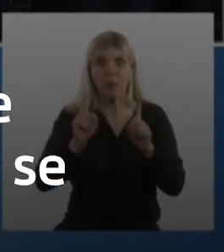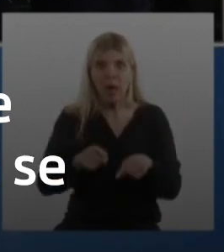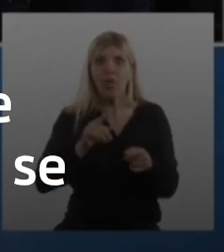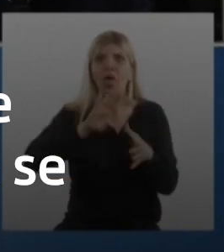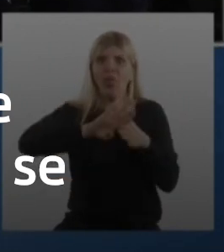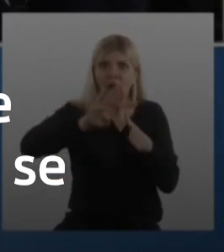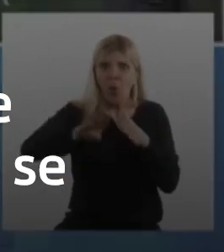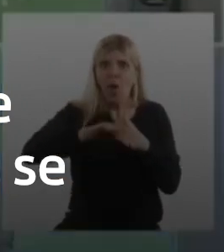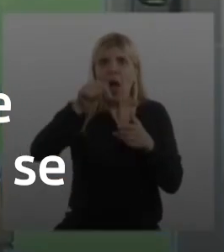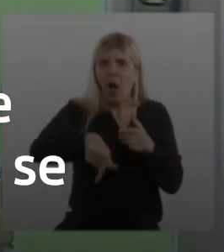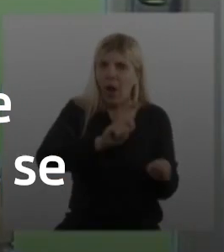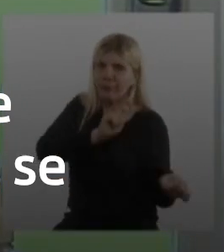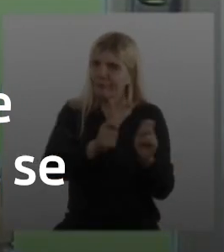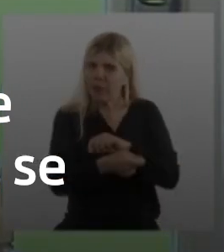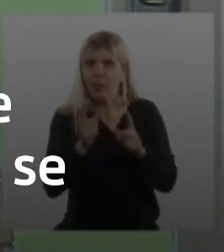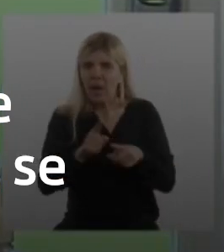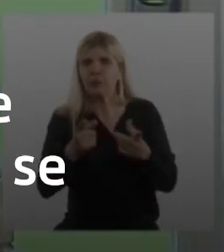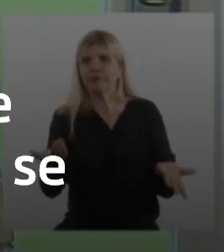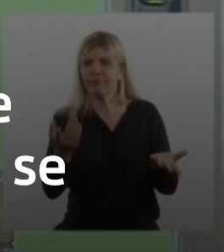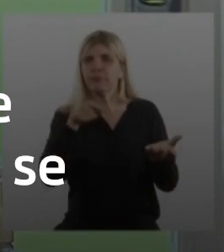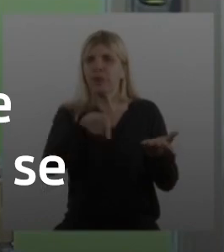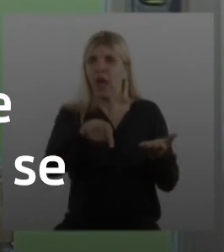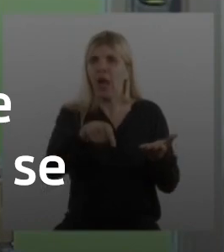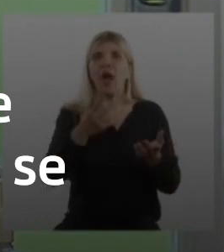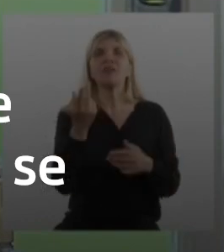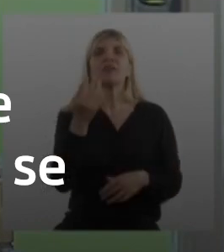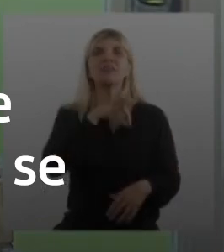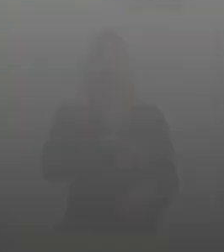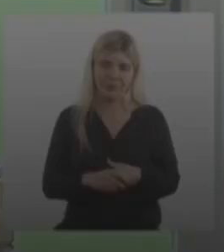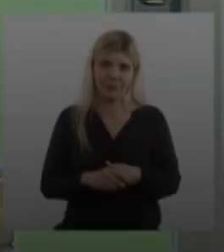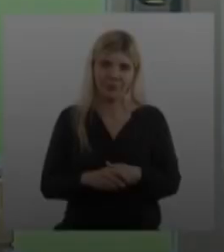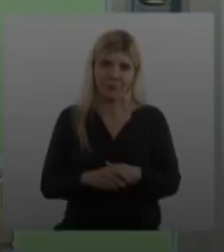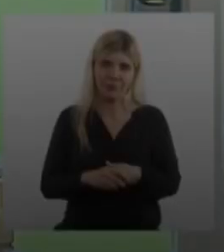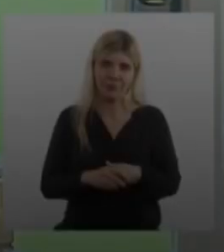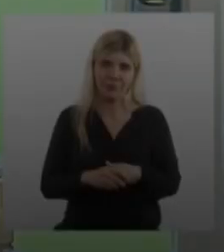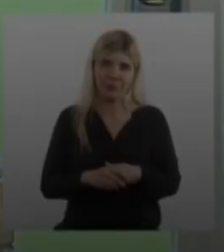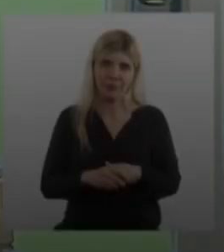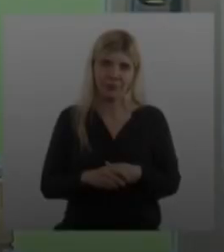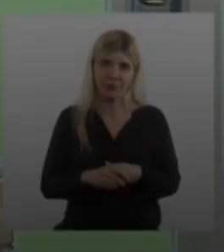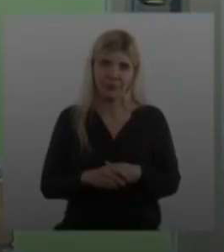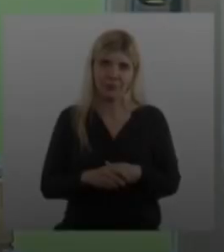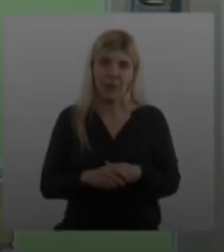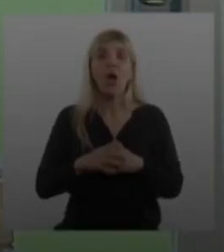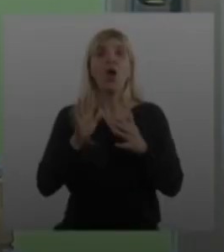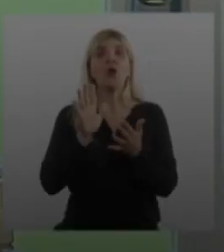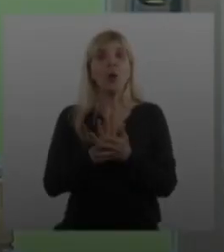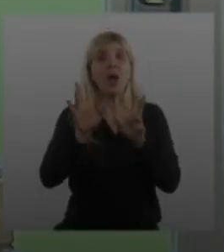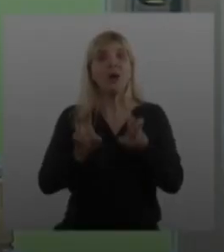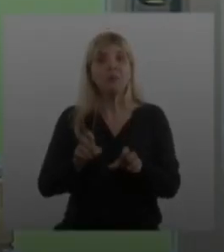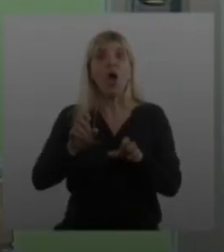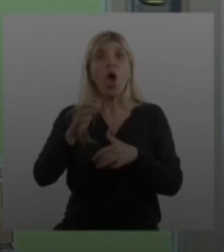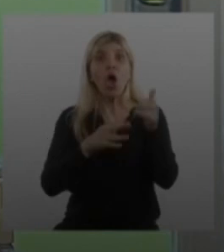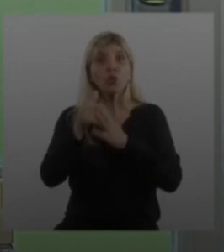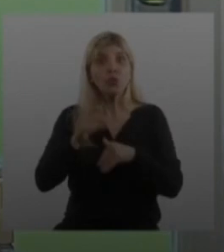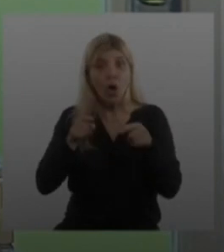solo teniendo en cuenta el salario. Hay en materia de construcción dos